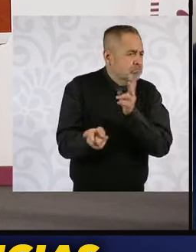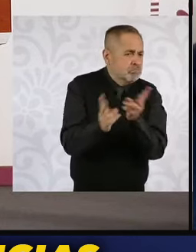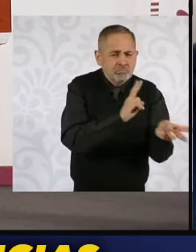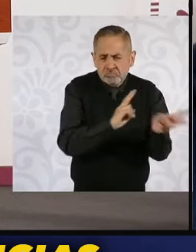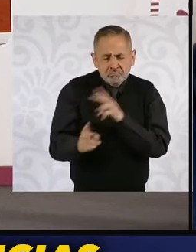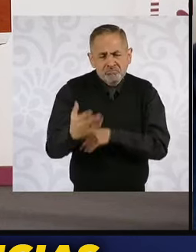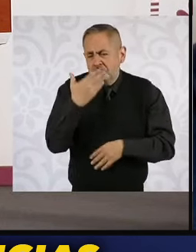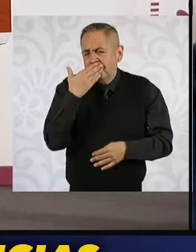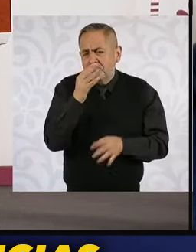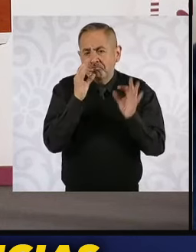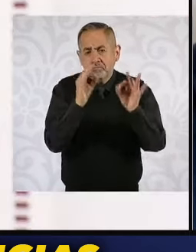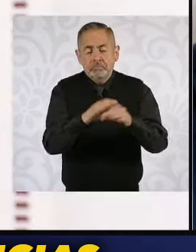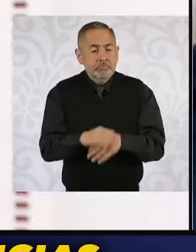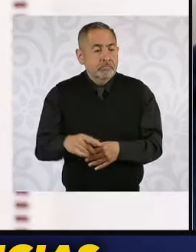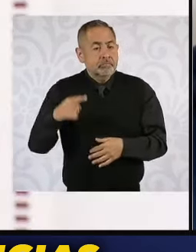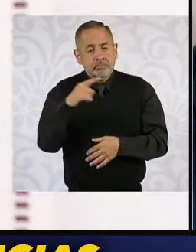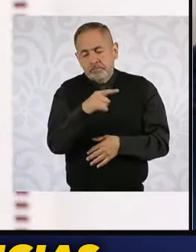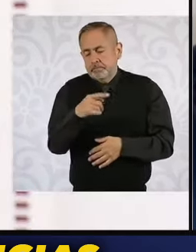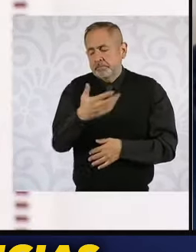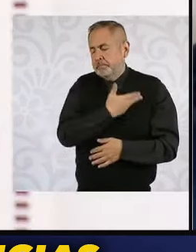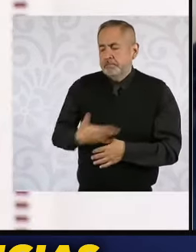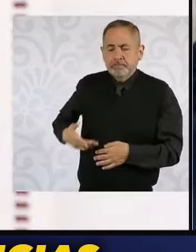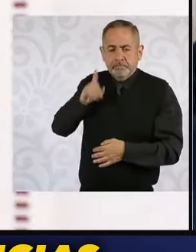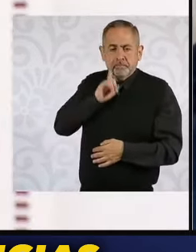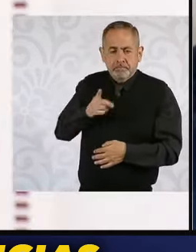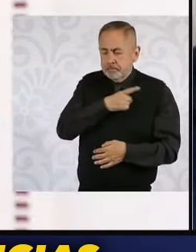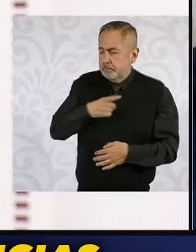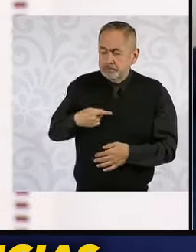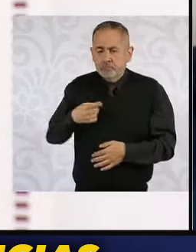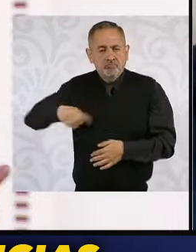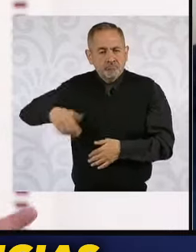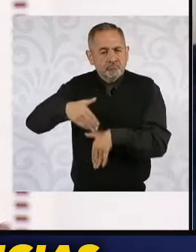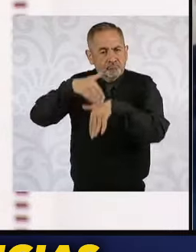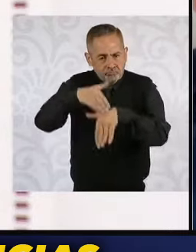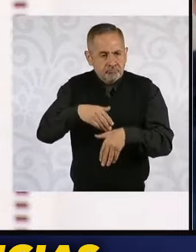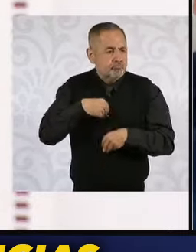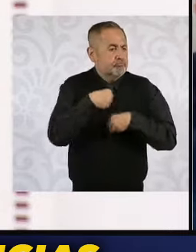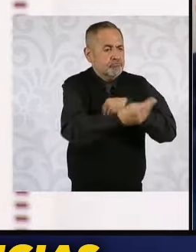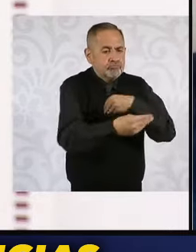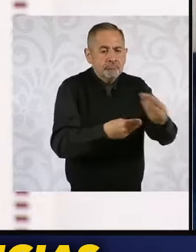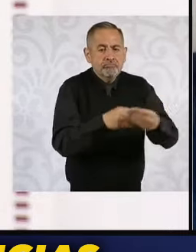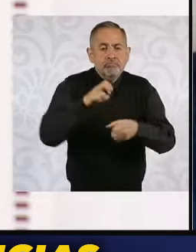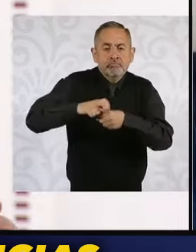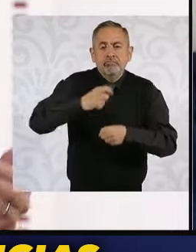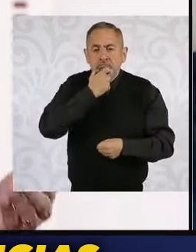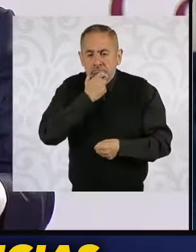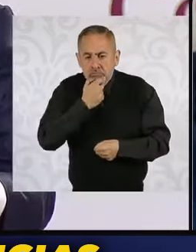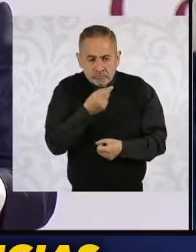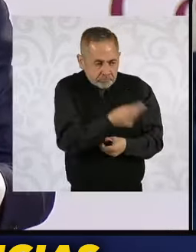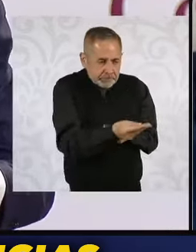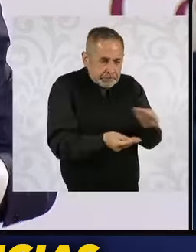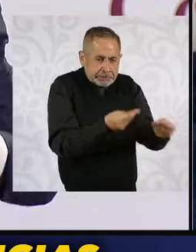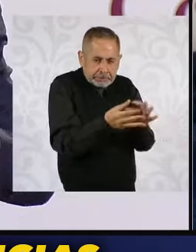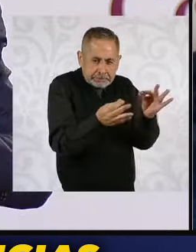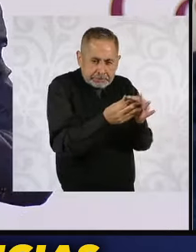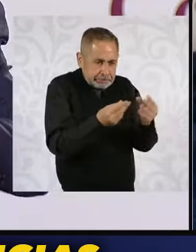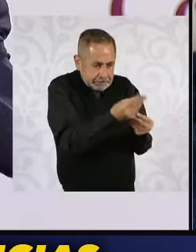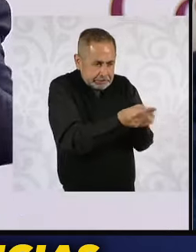explicaciones. Ya nos pidió la doctora Sheinbaum que nos apliquemos a darles material en inglés y a explicarles,